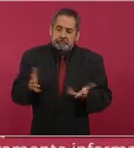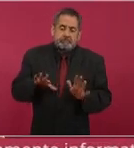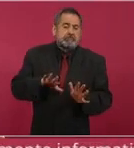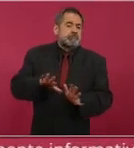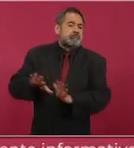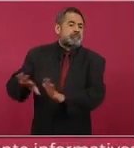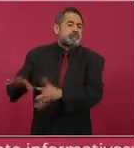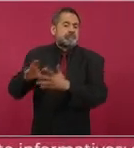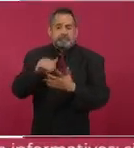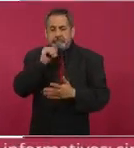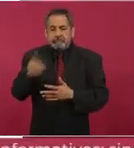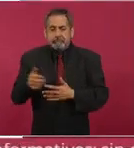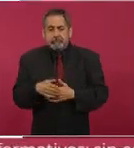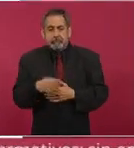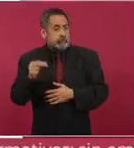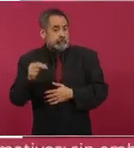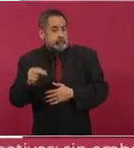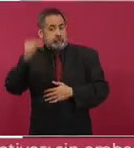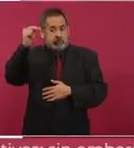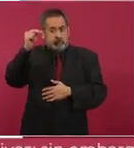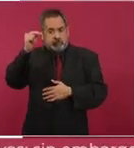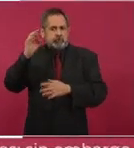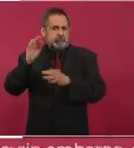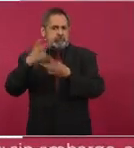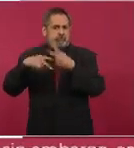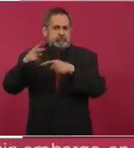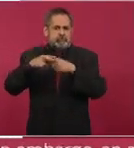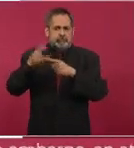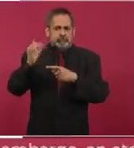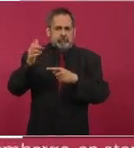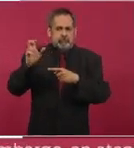marginación, creció el norte de Quintana Roo, Cancún.